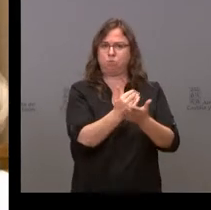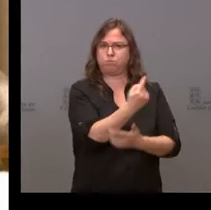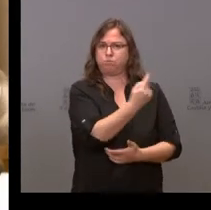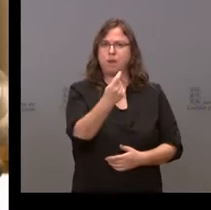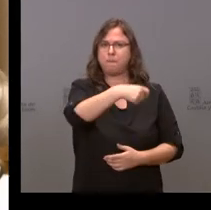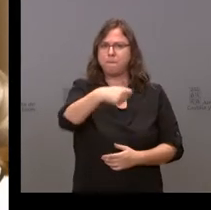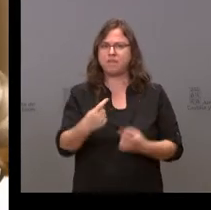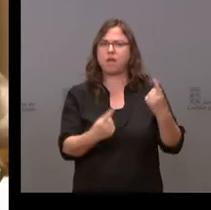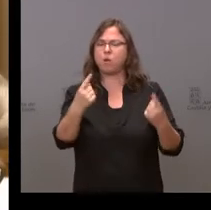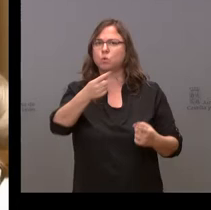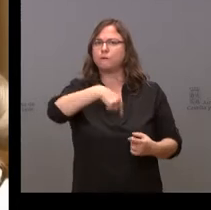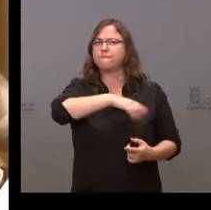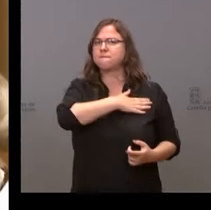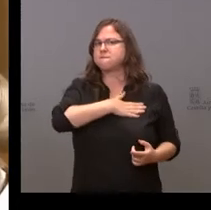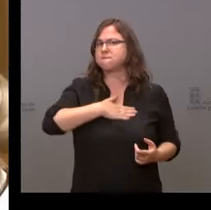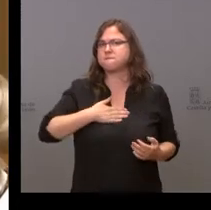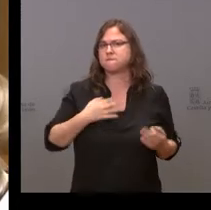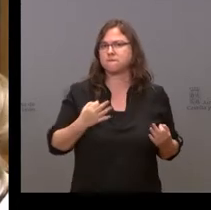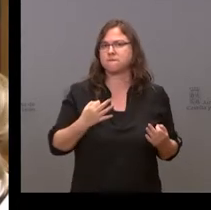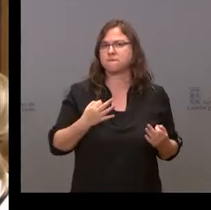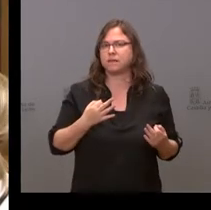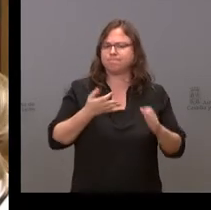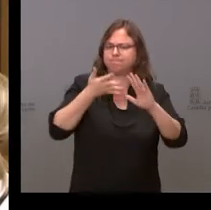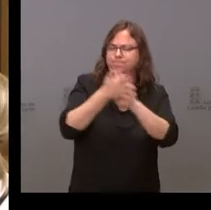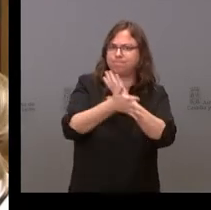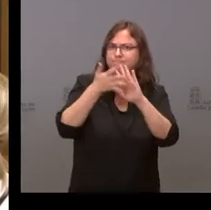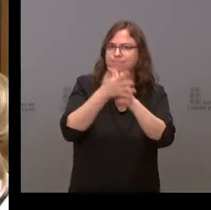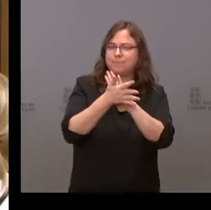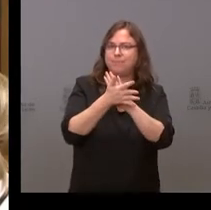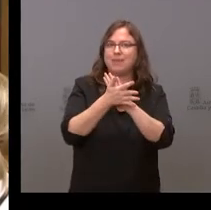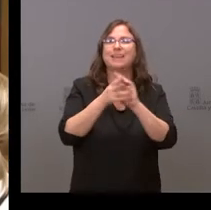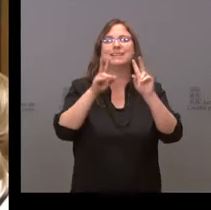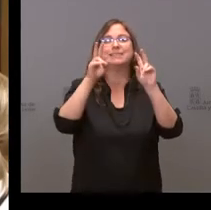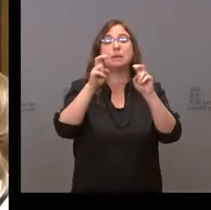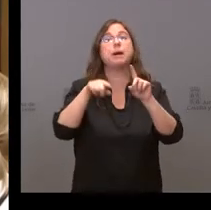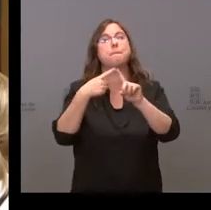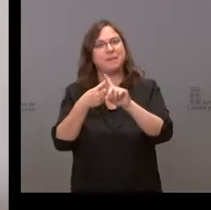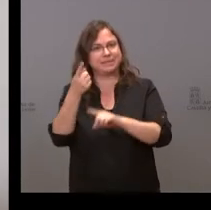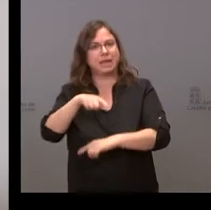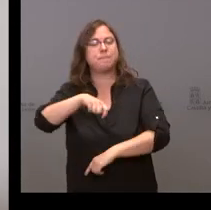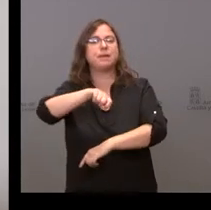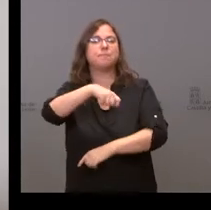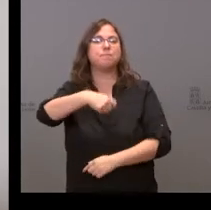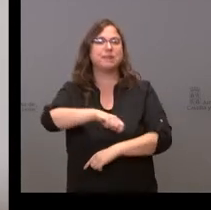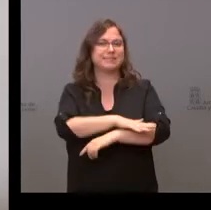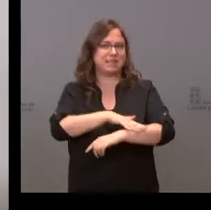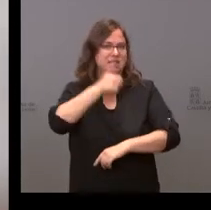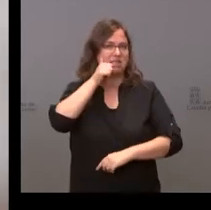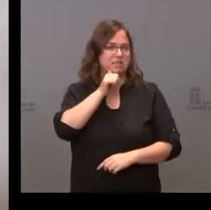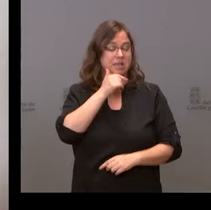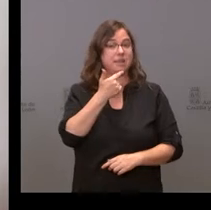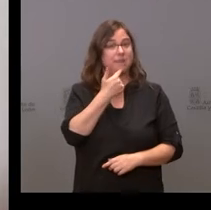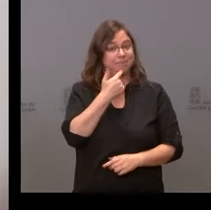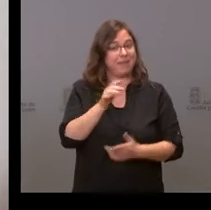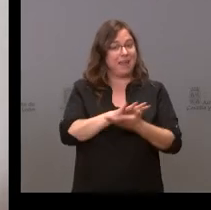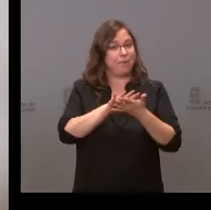de gobiernos autonómicos y se han hecho reflexiones también por parte del presidente del gobierno, las conferencias de presidentes